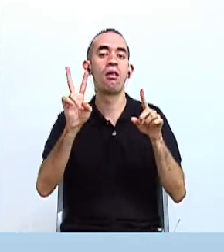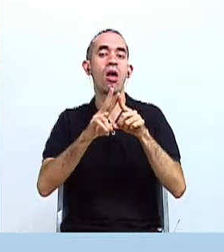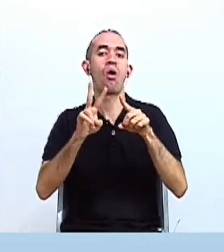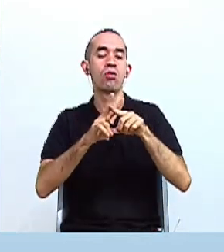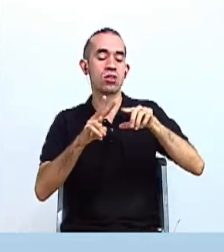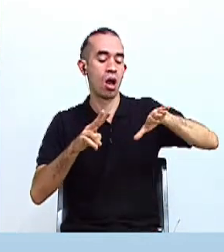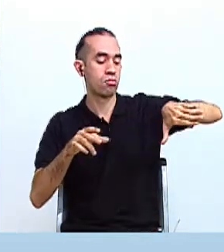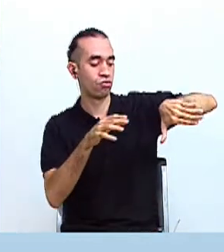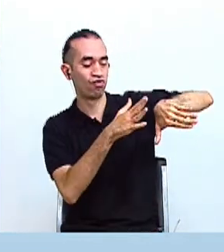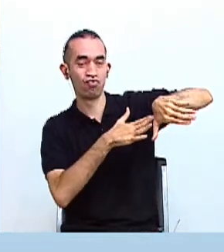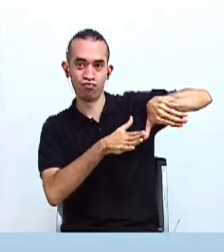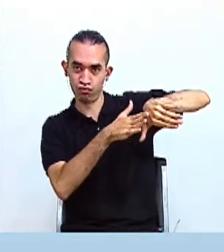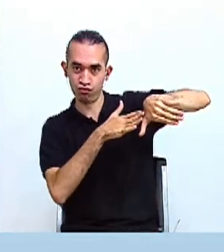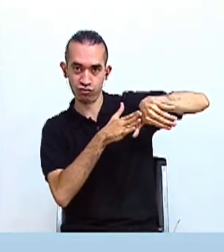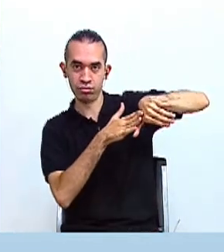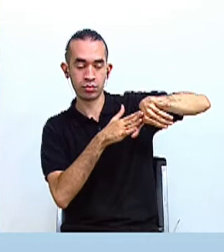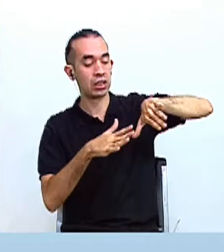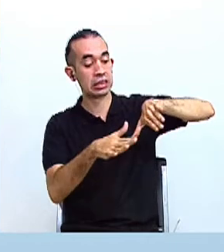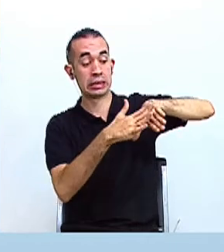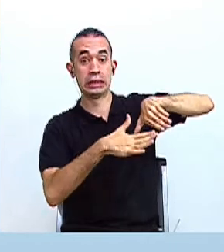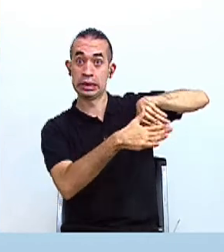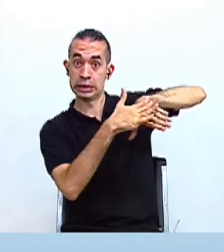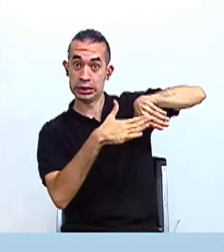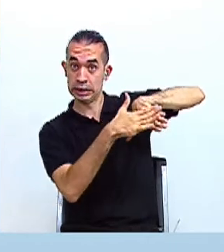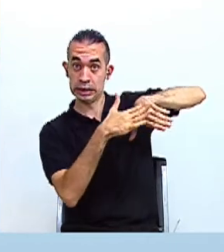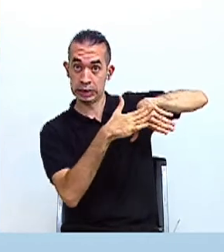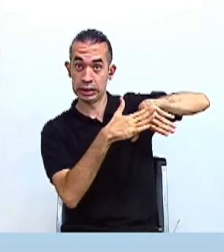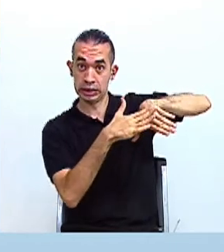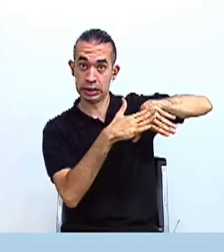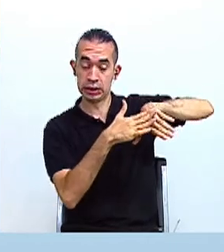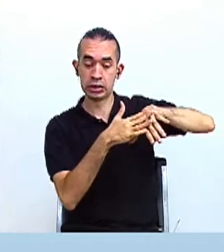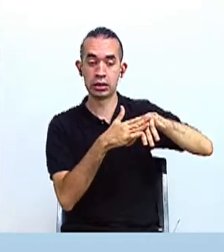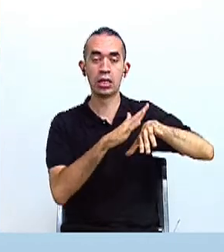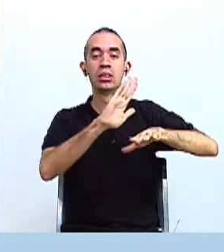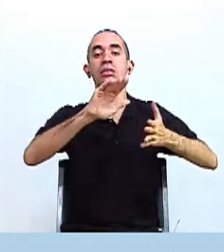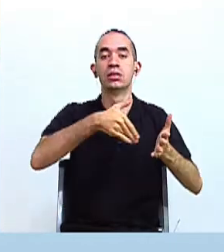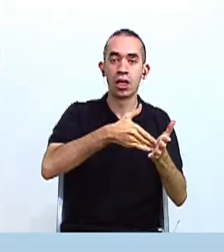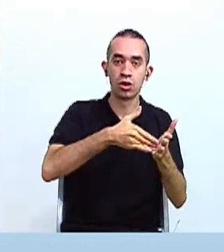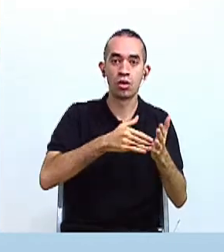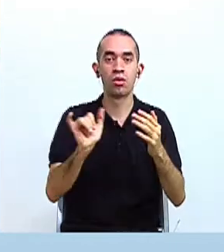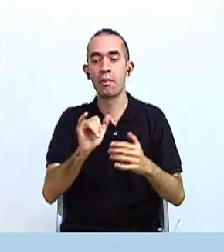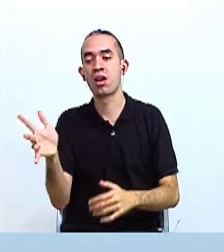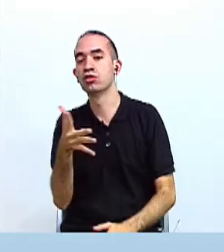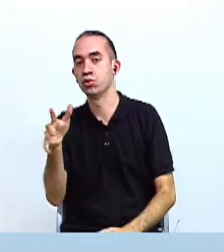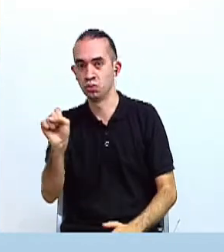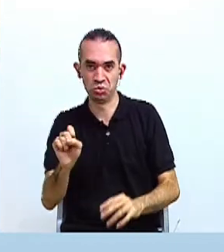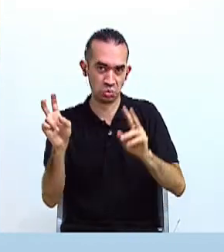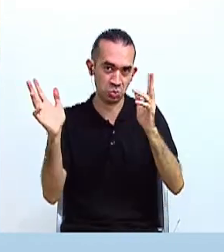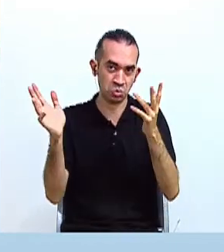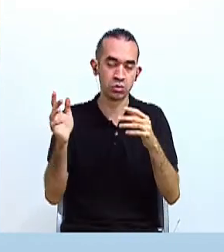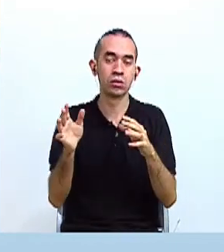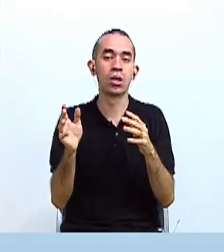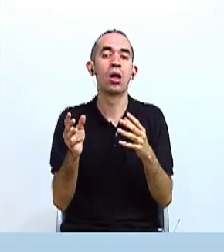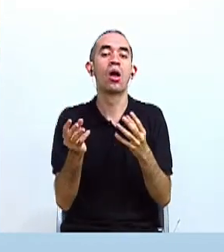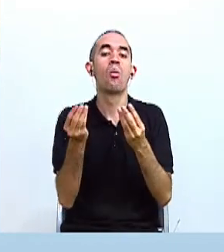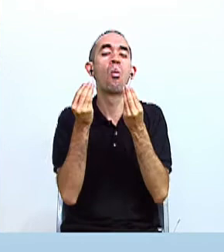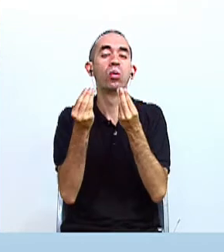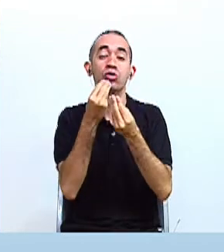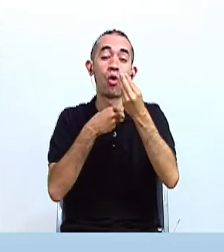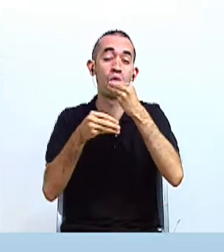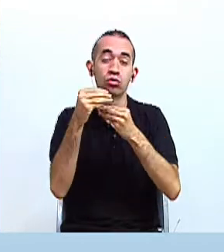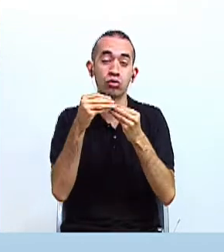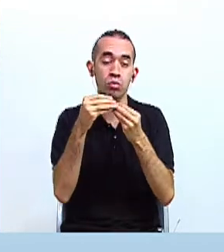En el resto del país, en el centro y en el sureste, es importante, como dijimos, el consumo de tubérculos,